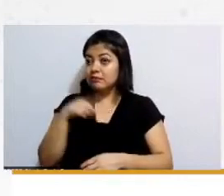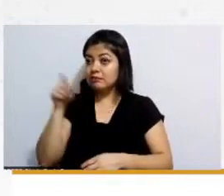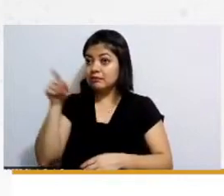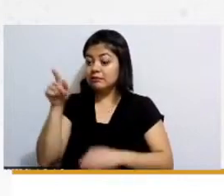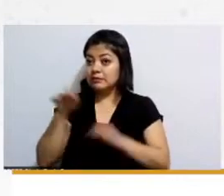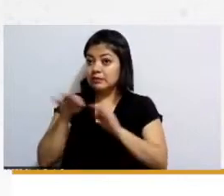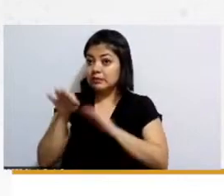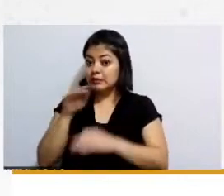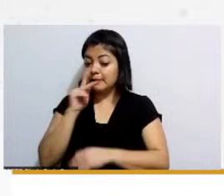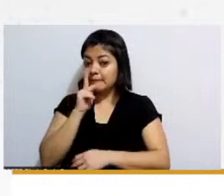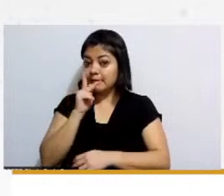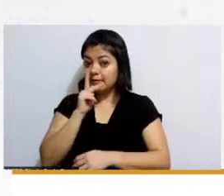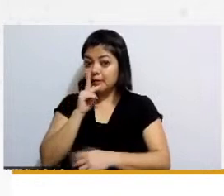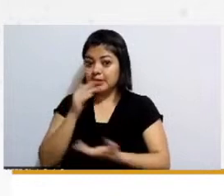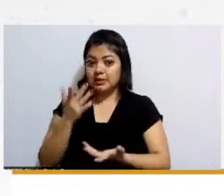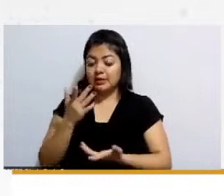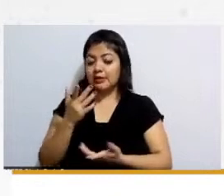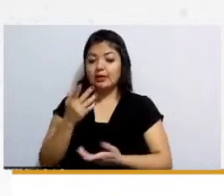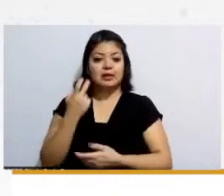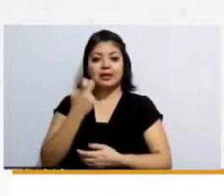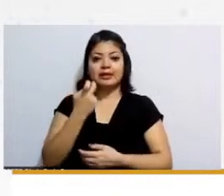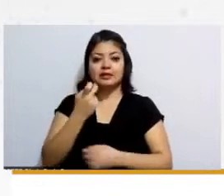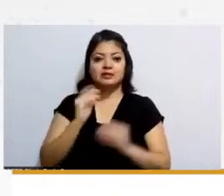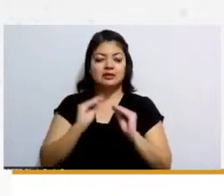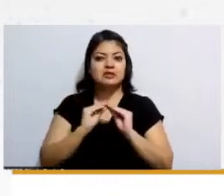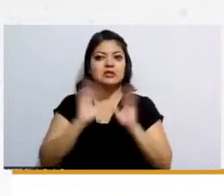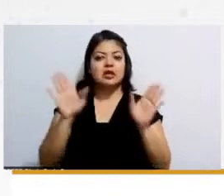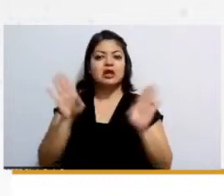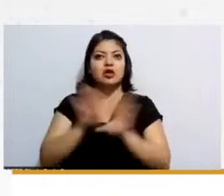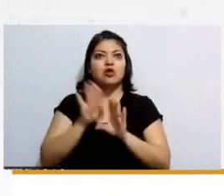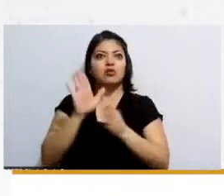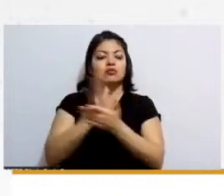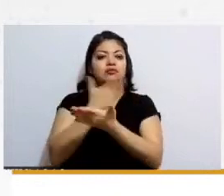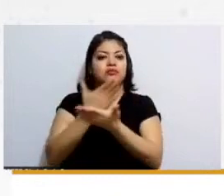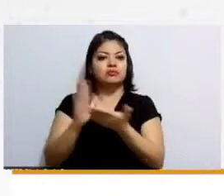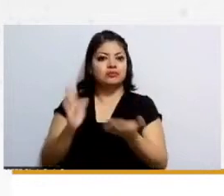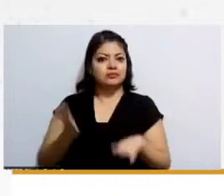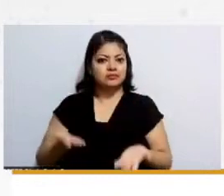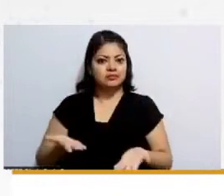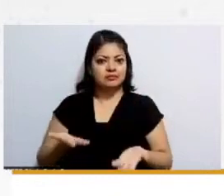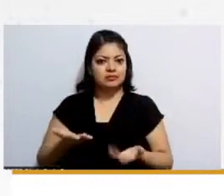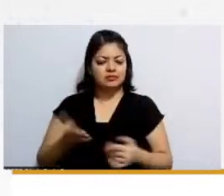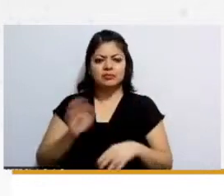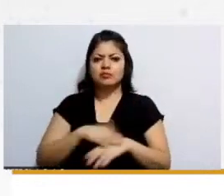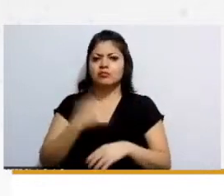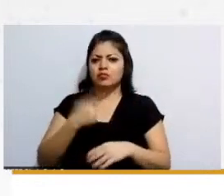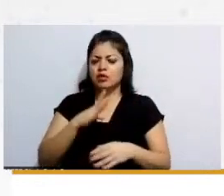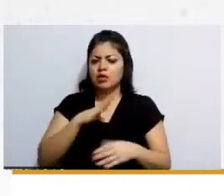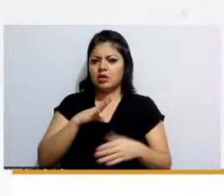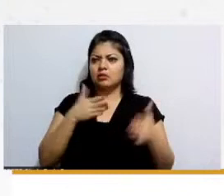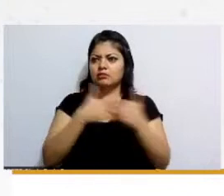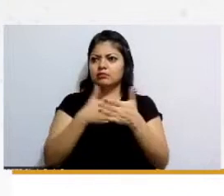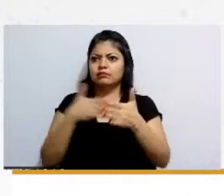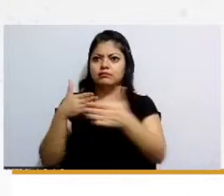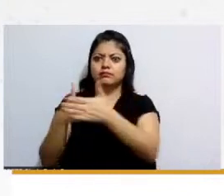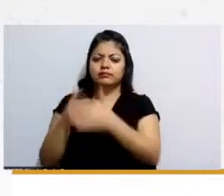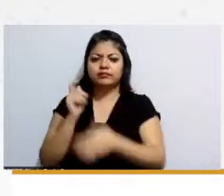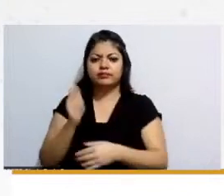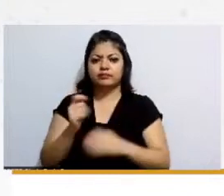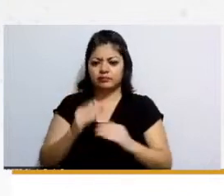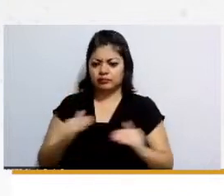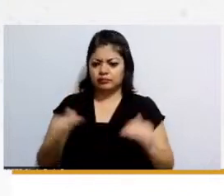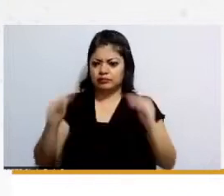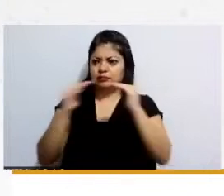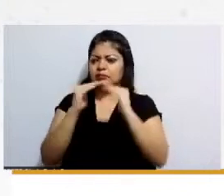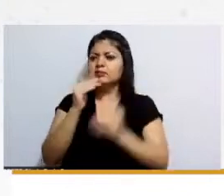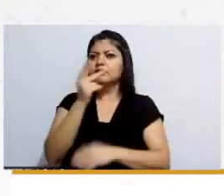muy claro la forma del estereotipo y cómo se obstaculiza la democracia en las relaciones familiares o